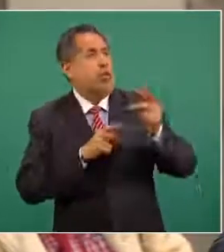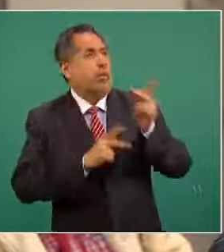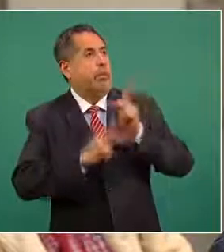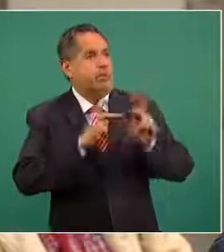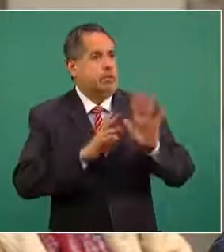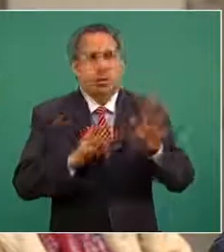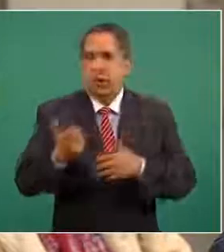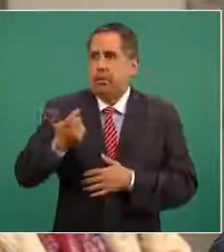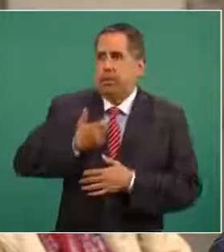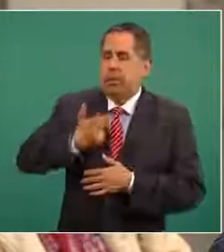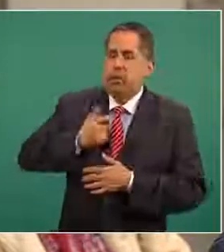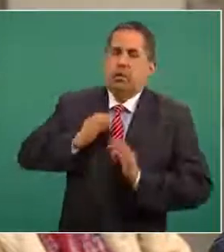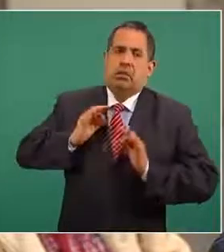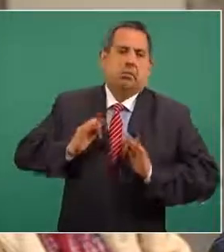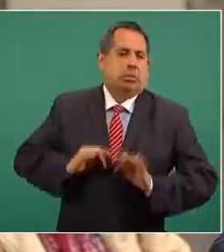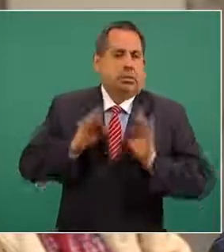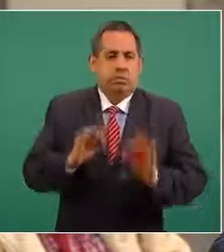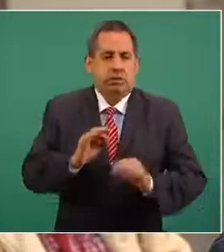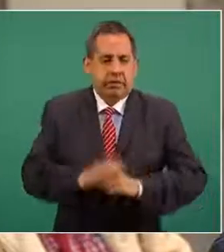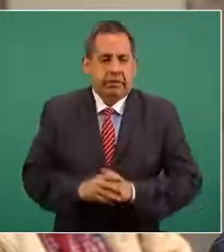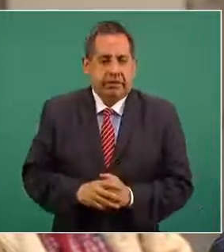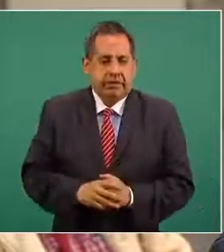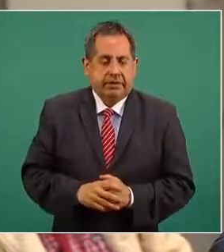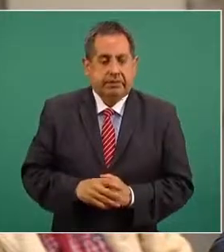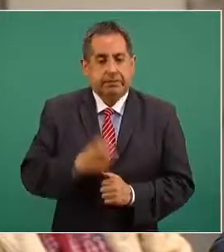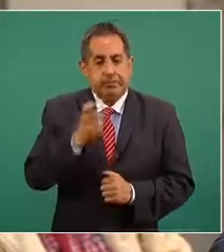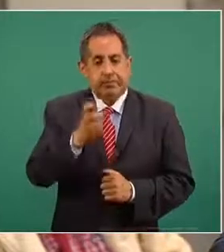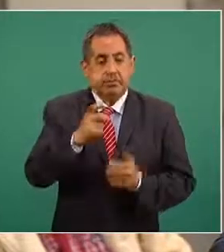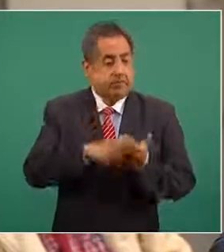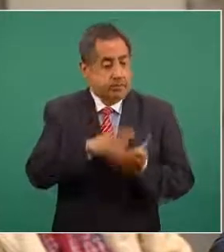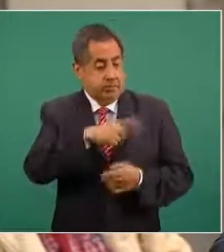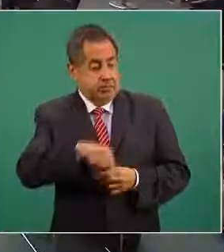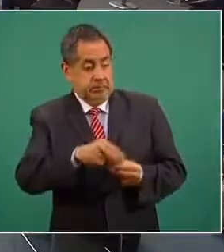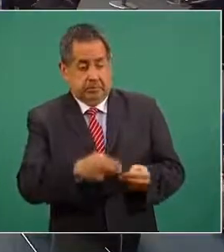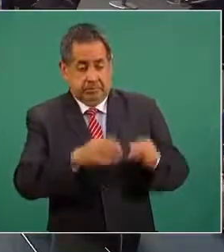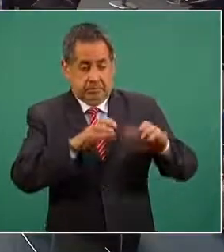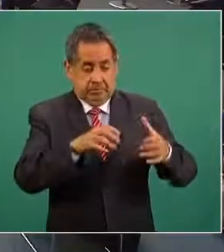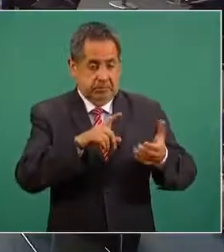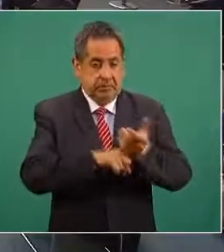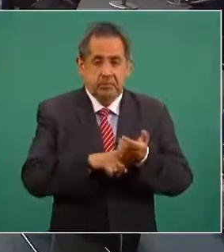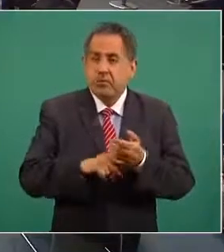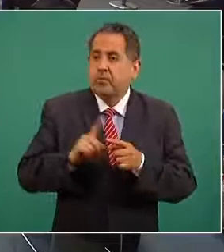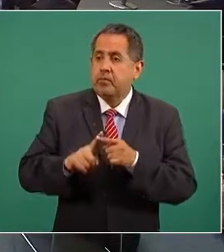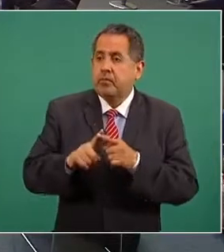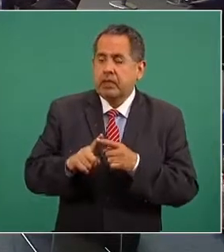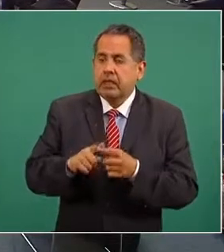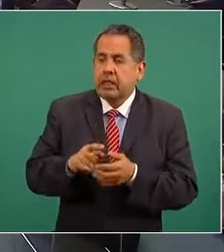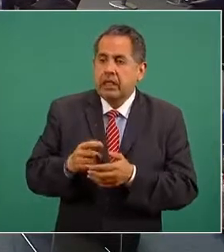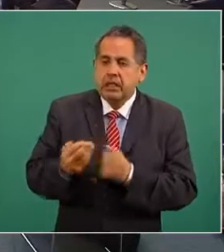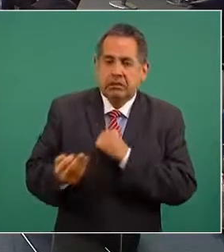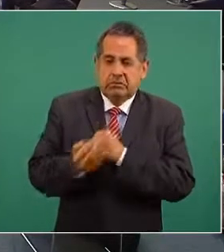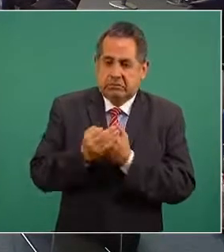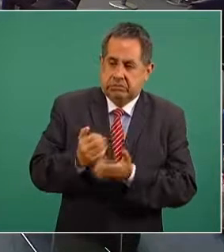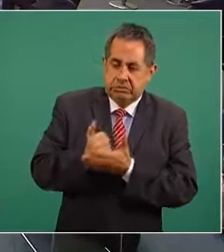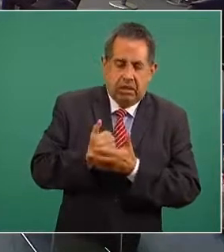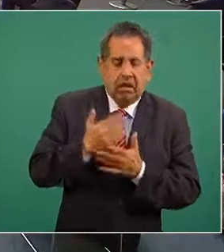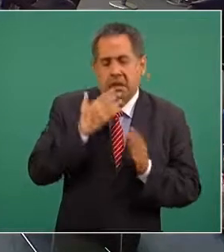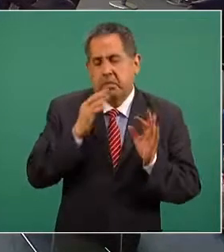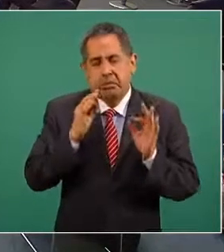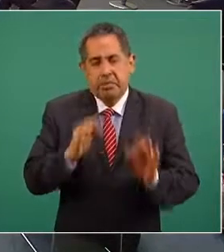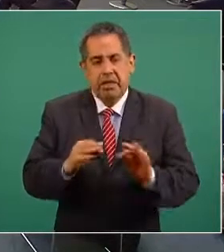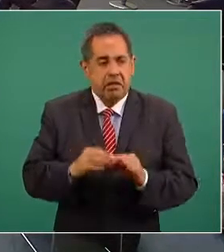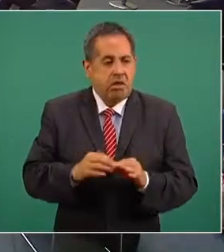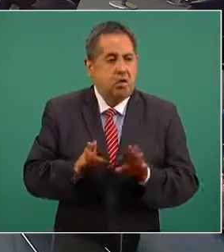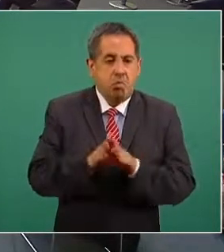resolver sus gastos propios dado que su capacidad de apalancamiento es mínima al igual que a la margen de la